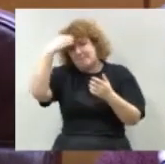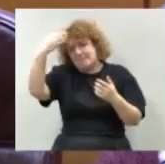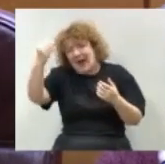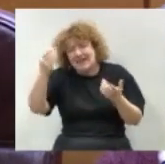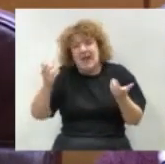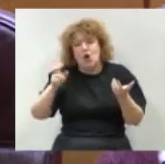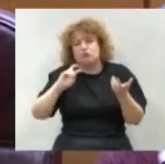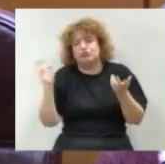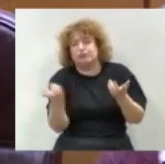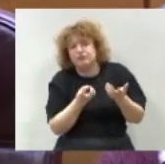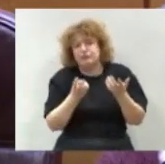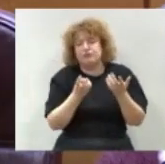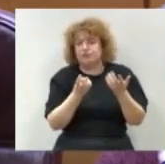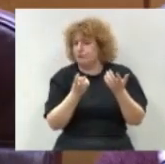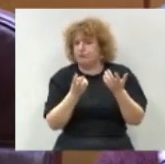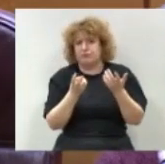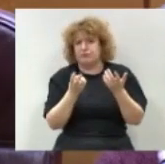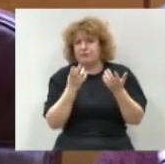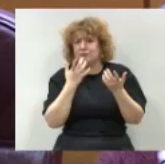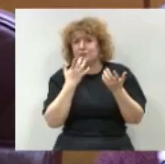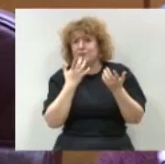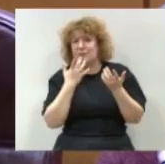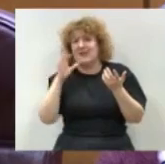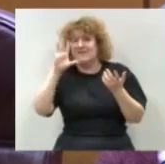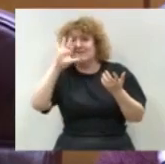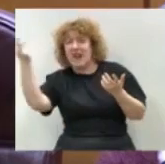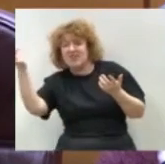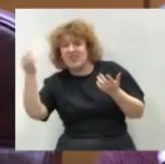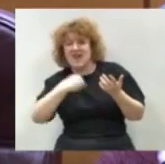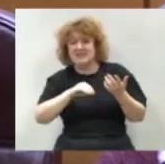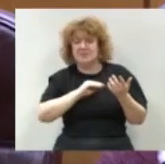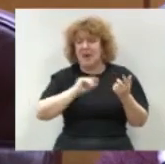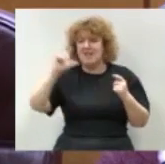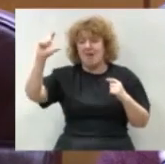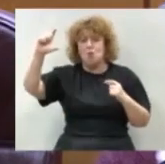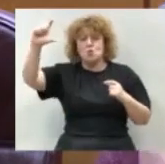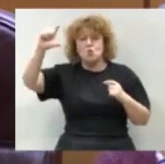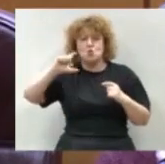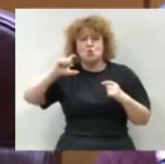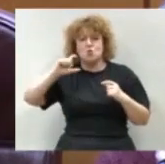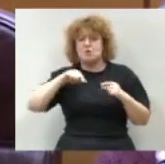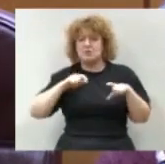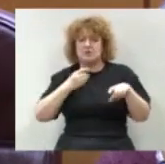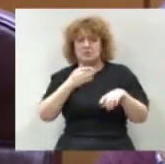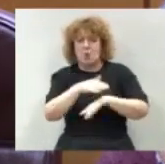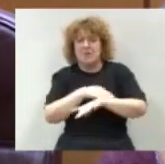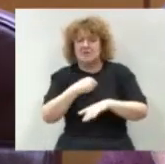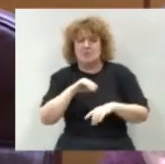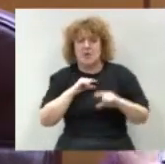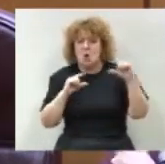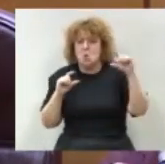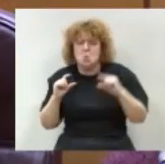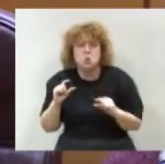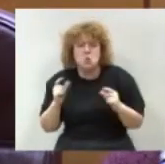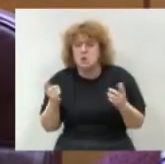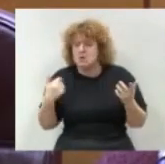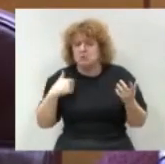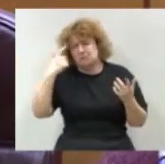están muy por debajo de lo que ha anunciado el Gobierno francés para asistir a su flota. Y es más, a mí